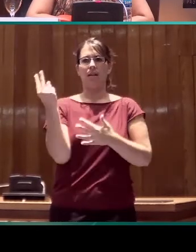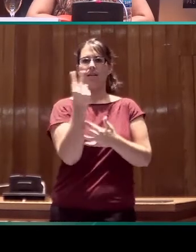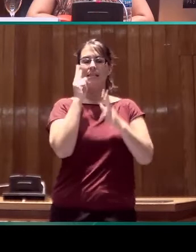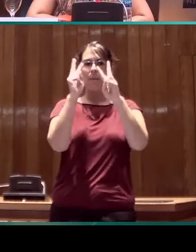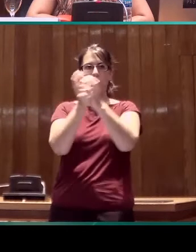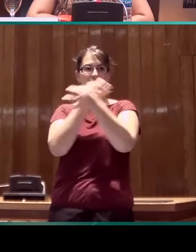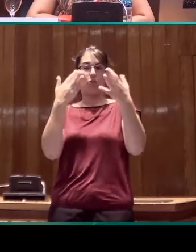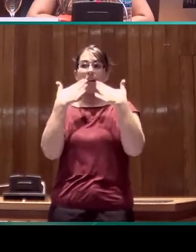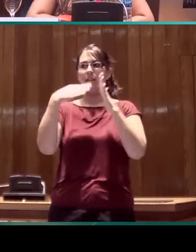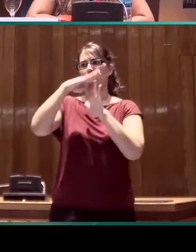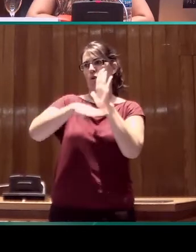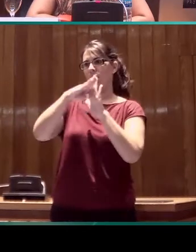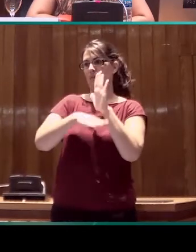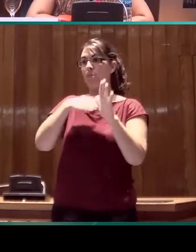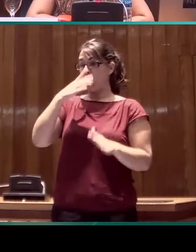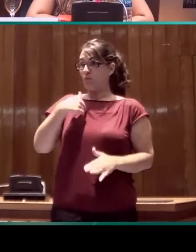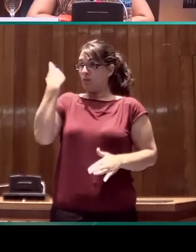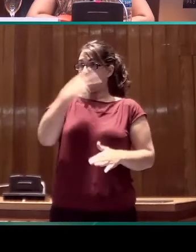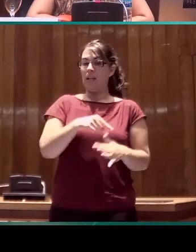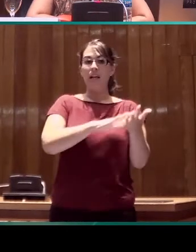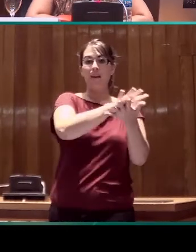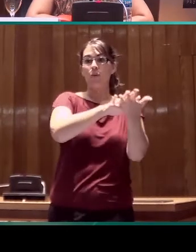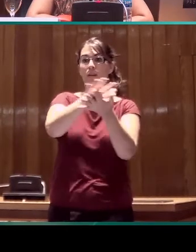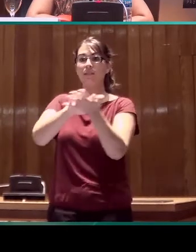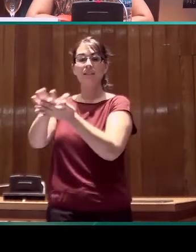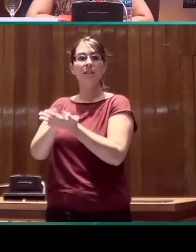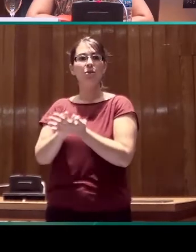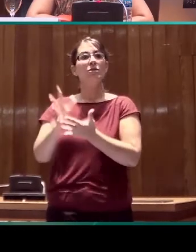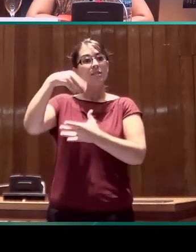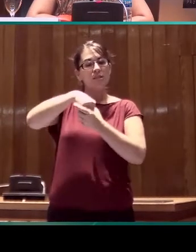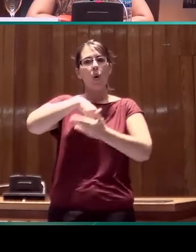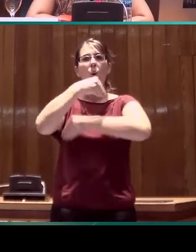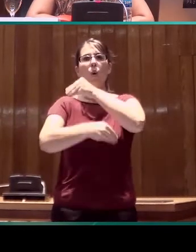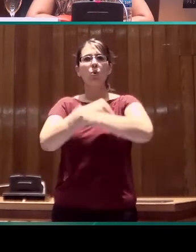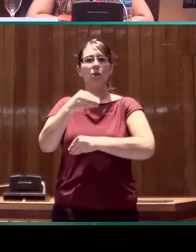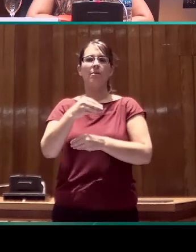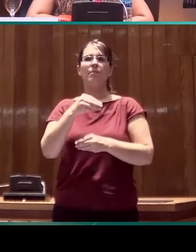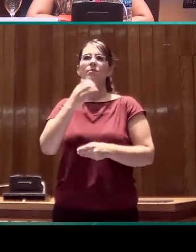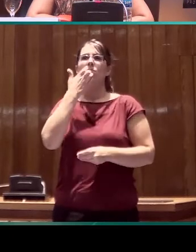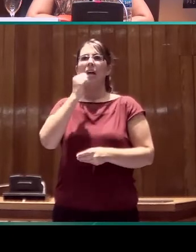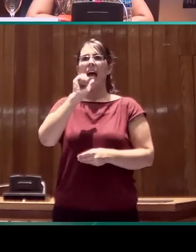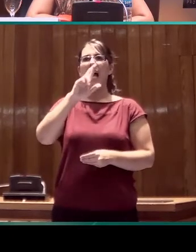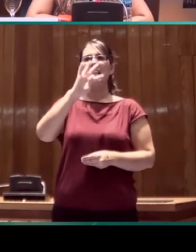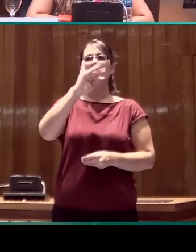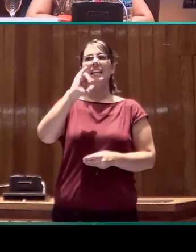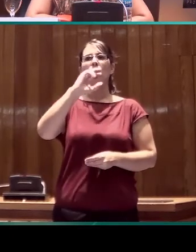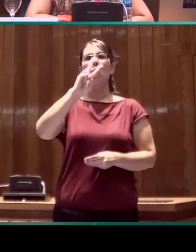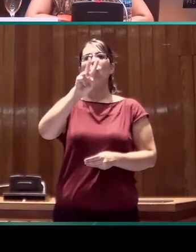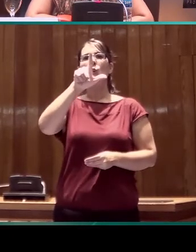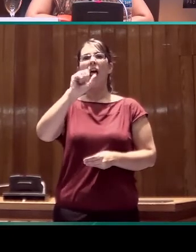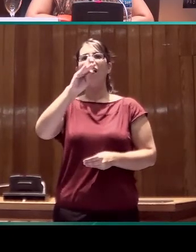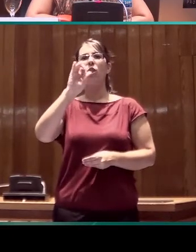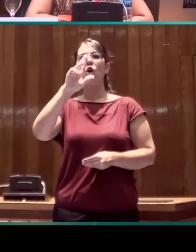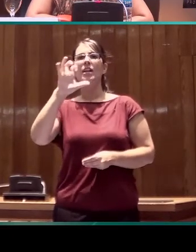signos utilizan simultáneamente varios articuladores. Ya se ha señalado aquí, tanto en la conferencia del